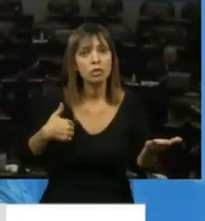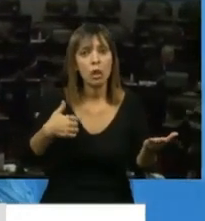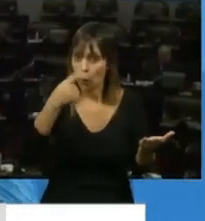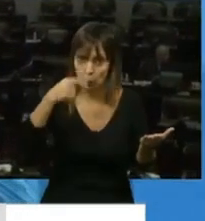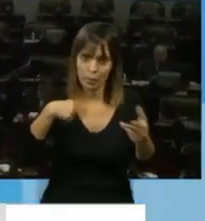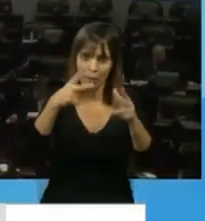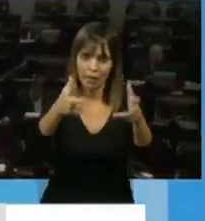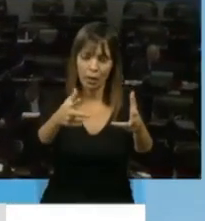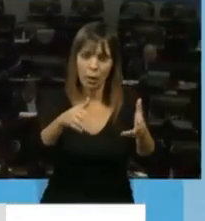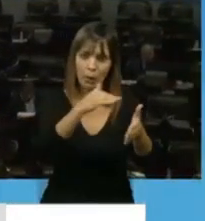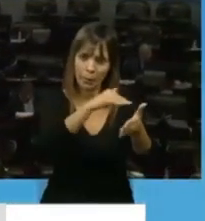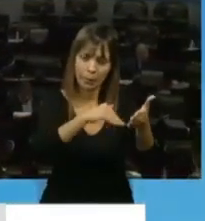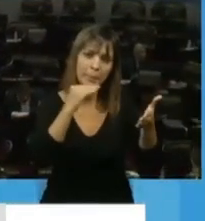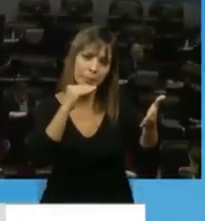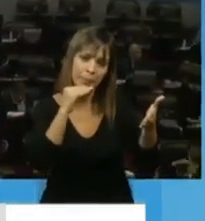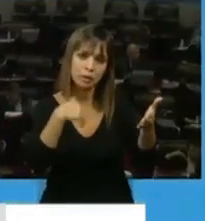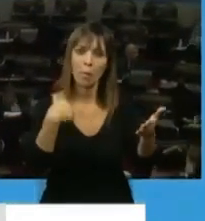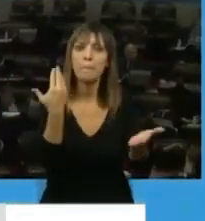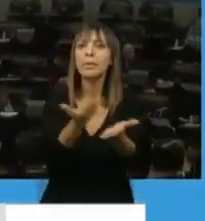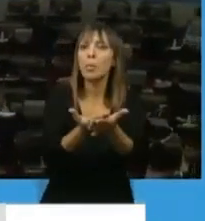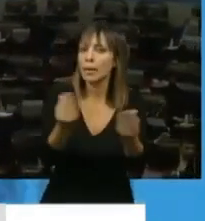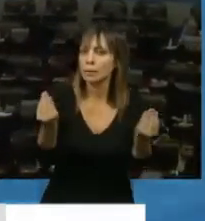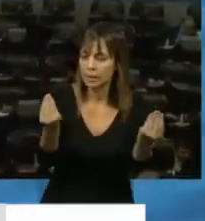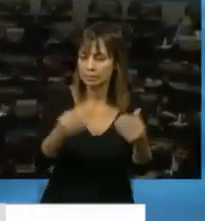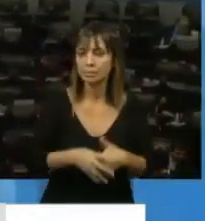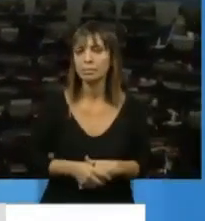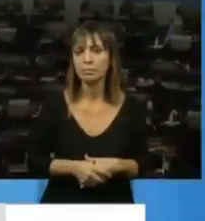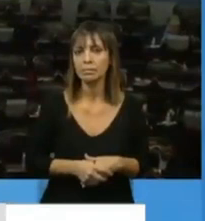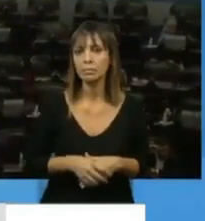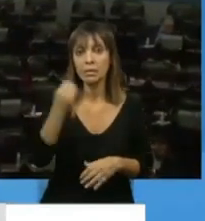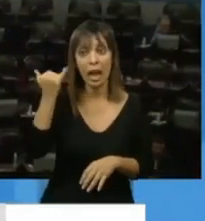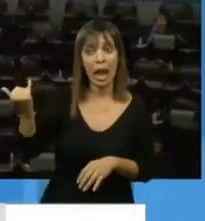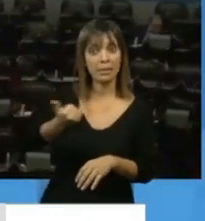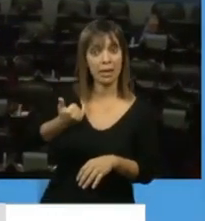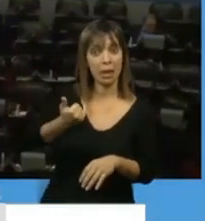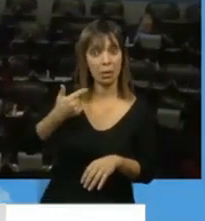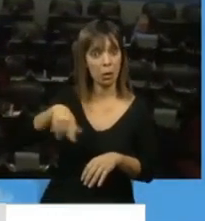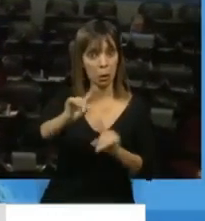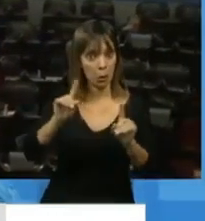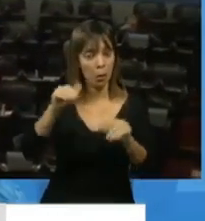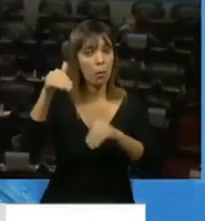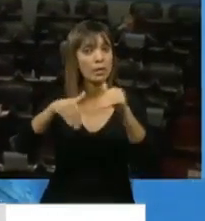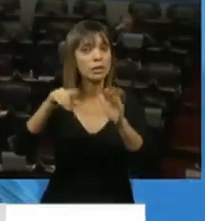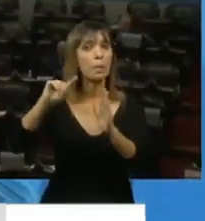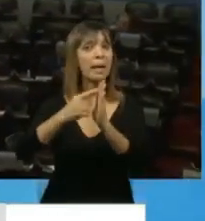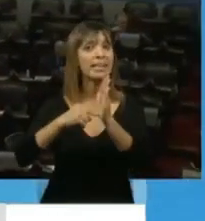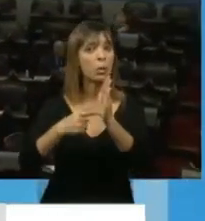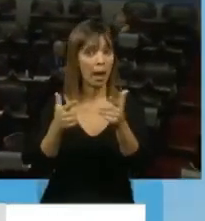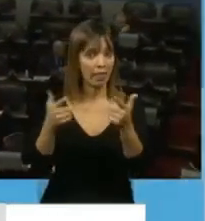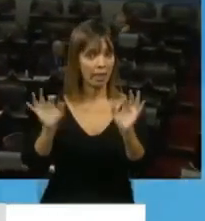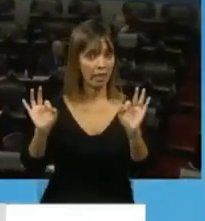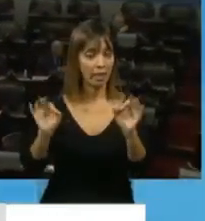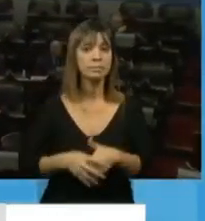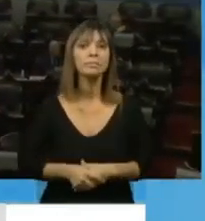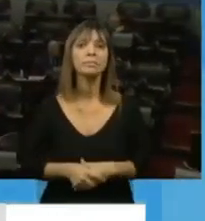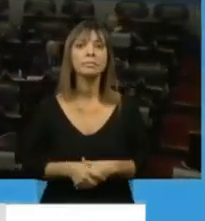con esto le leo la propuesta que voy a hacer ya que me informaron que no va haber votación en particular Yo quisiera